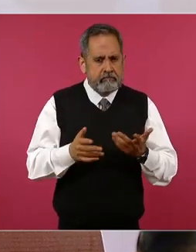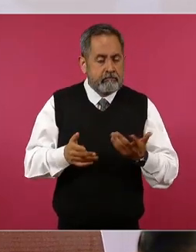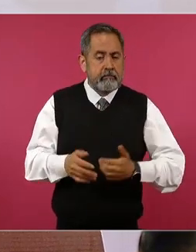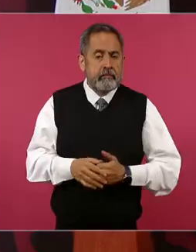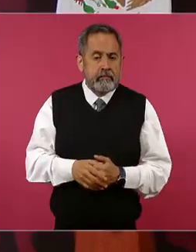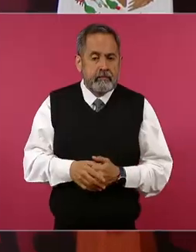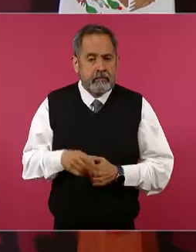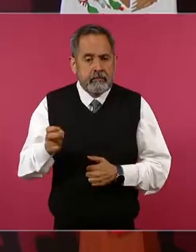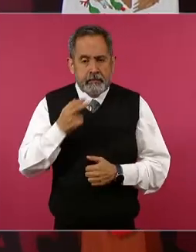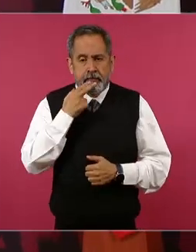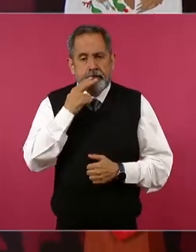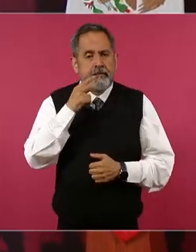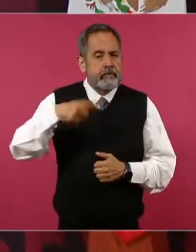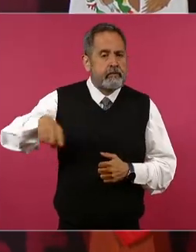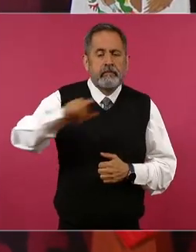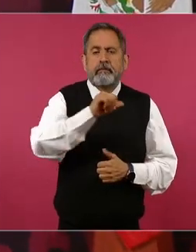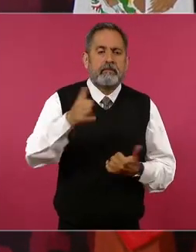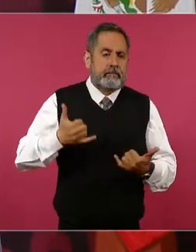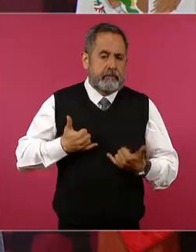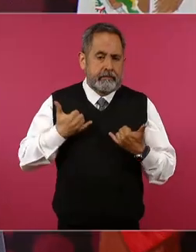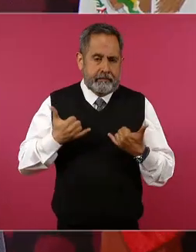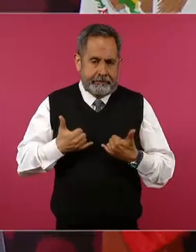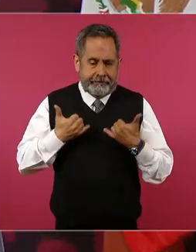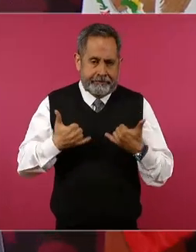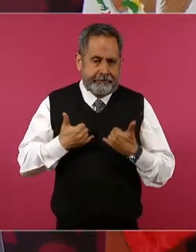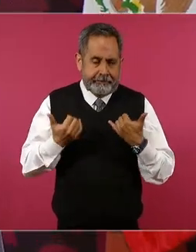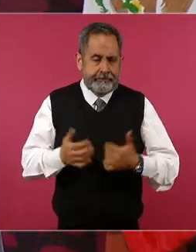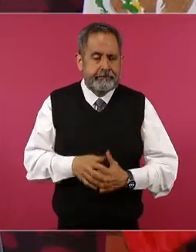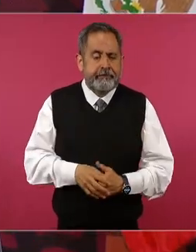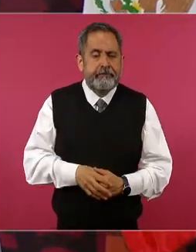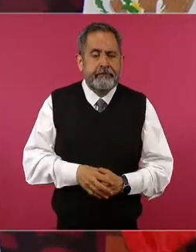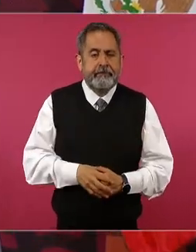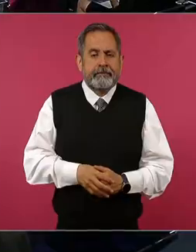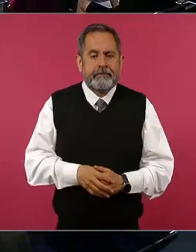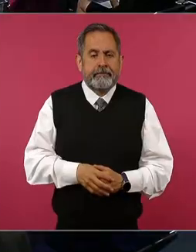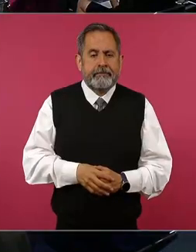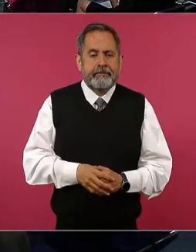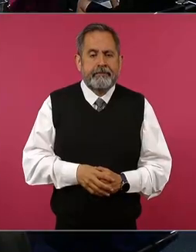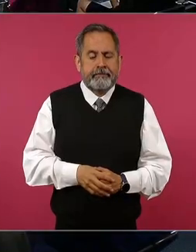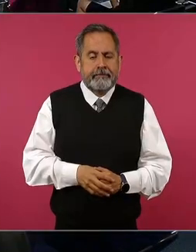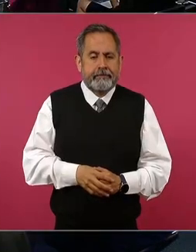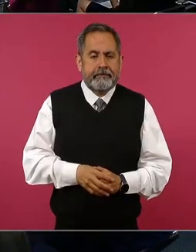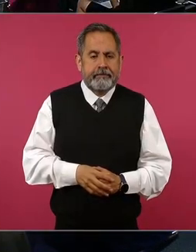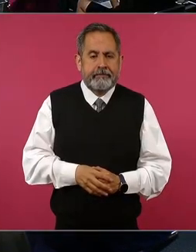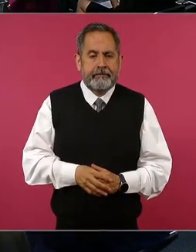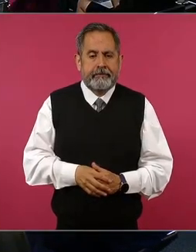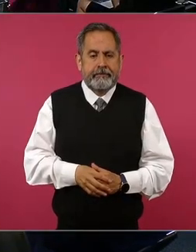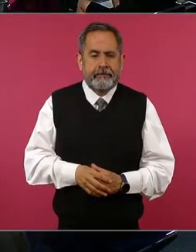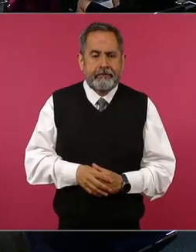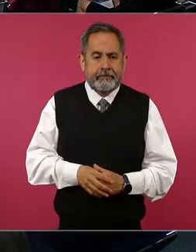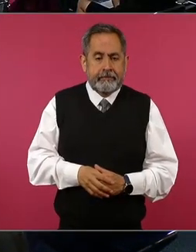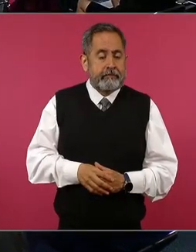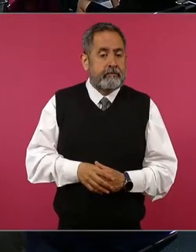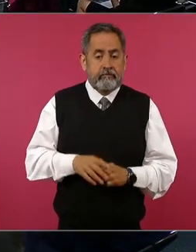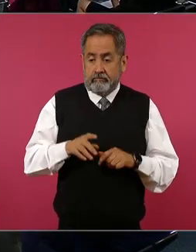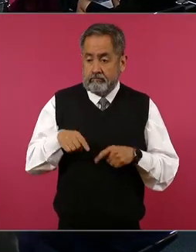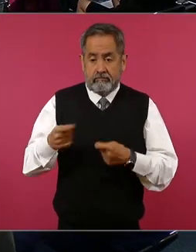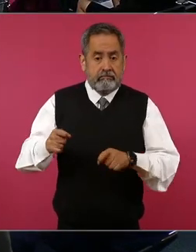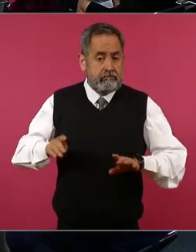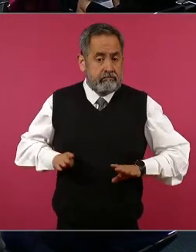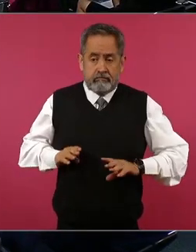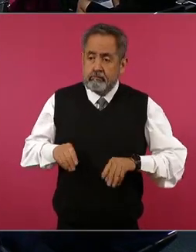y esto es para jóvenes ya se ha beneficiado